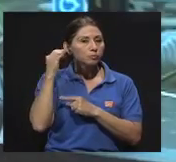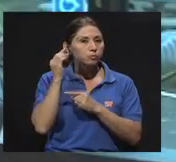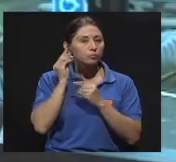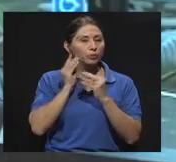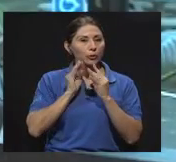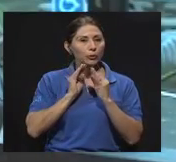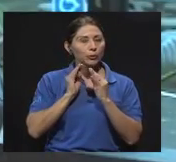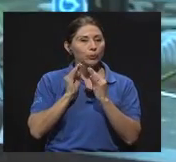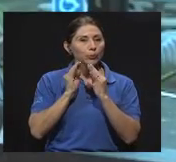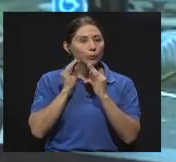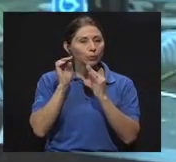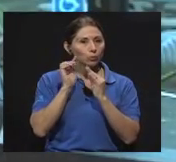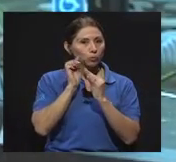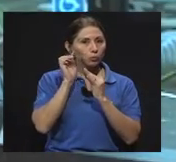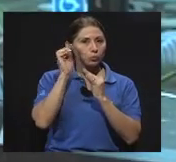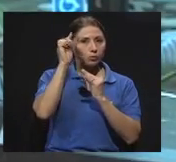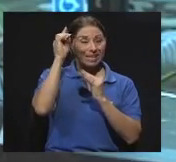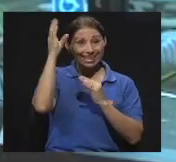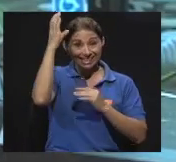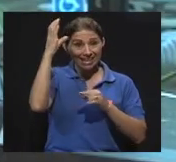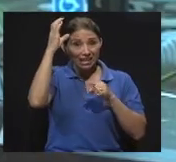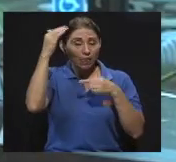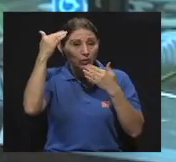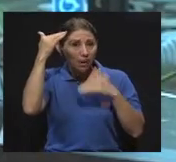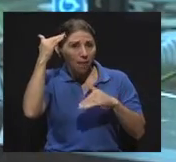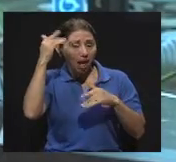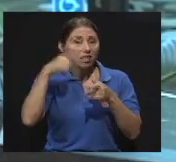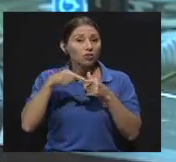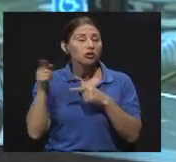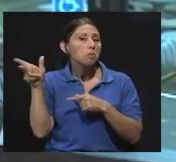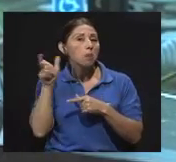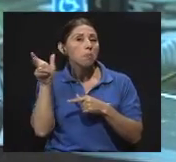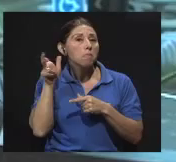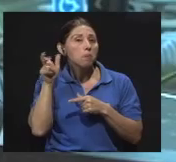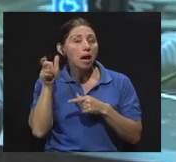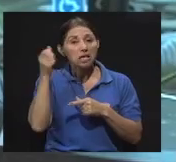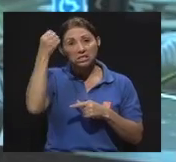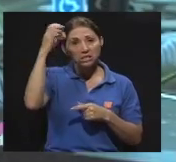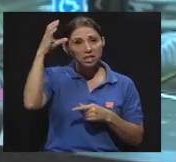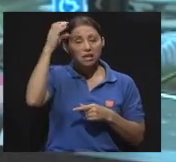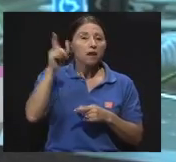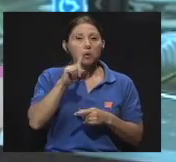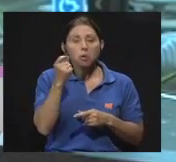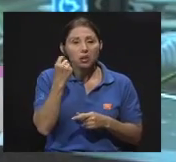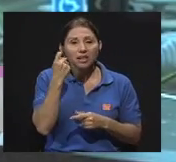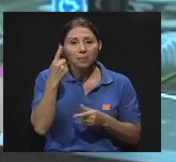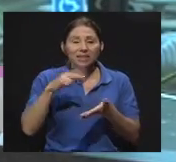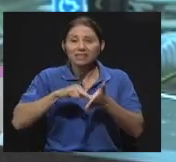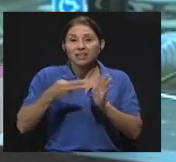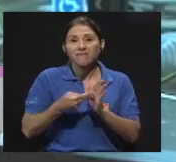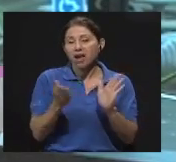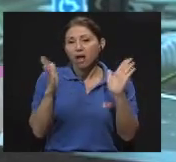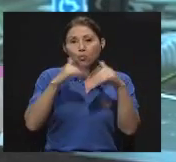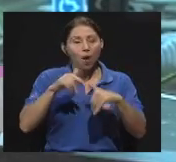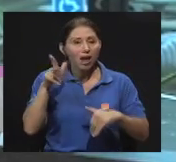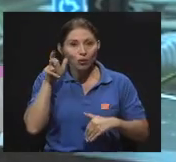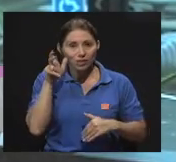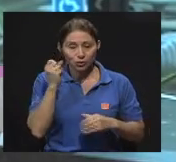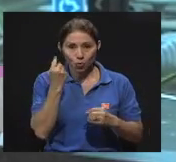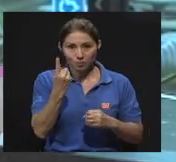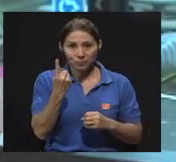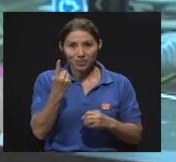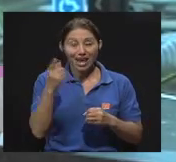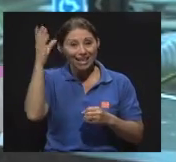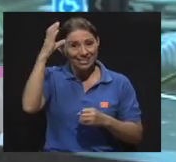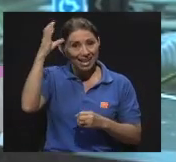pero si el cerebro está dañado, aunque se recoja todo ese sonido, si el cerebro no lo interpreta, no tenemos audición, ¿de